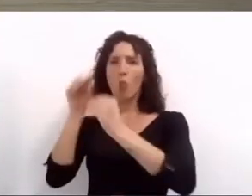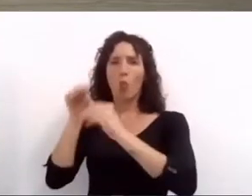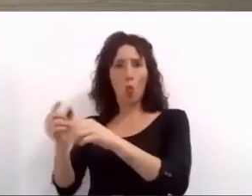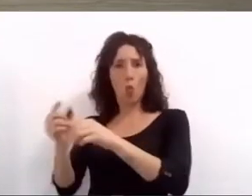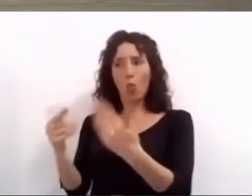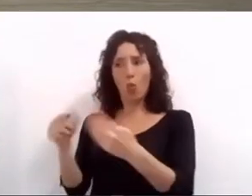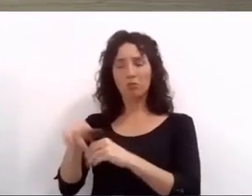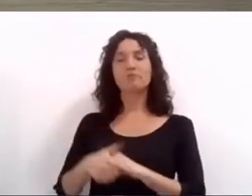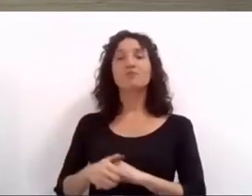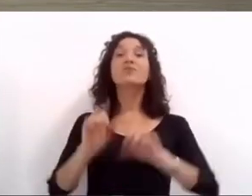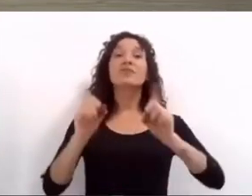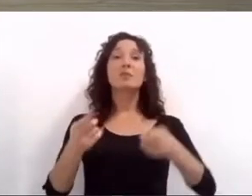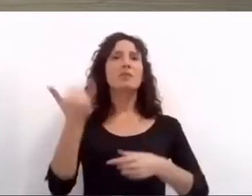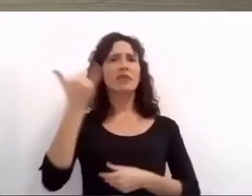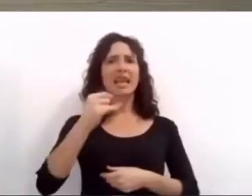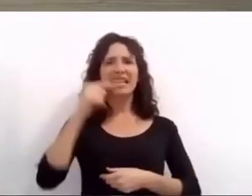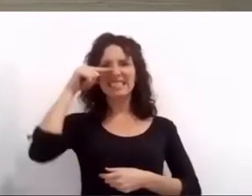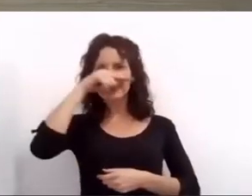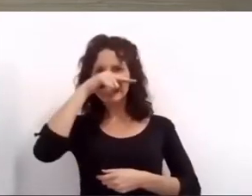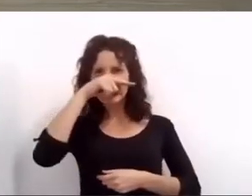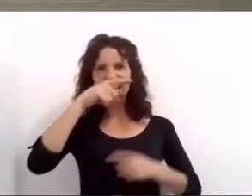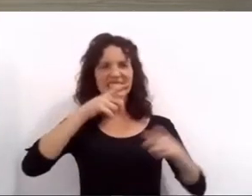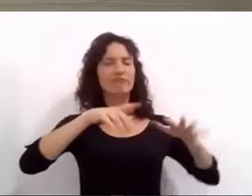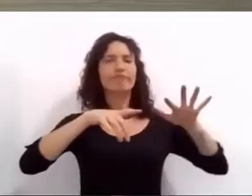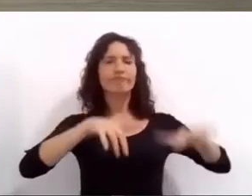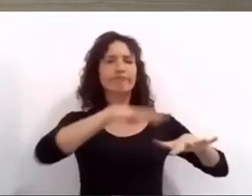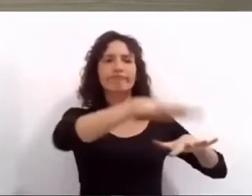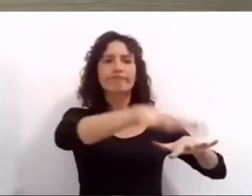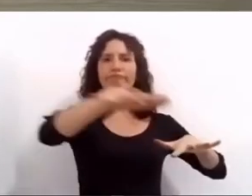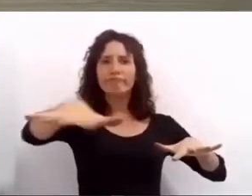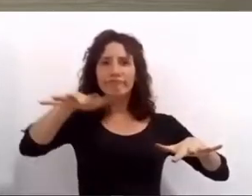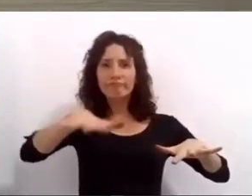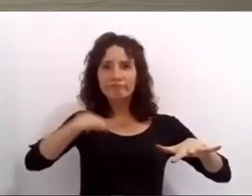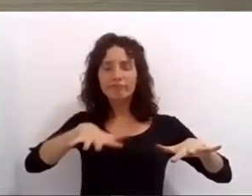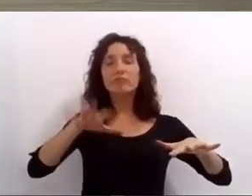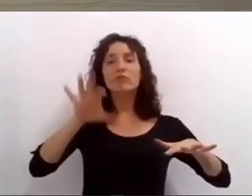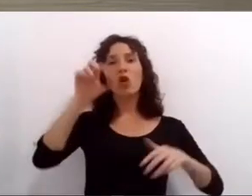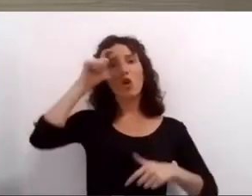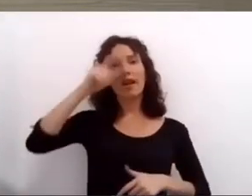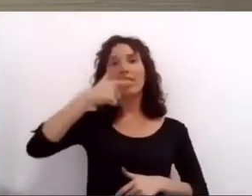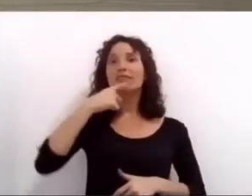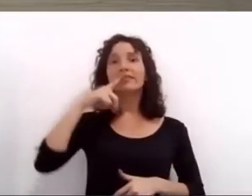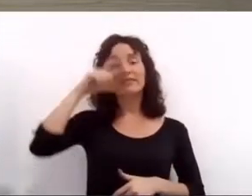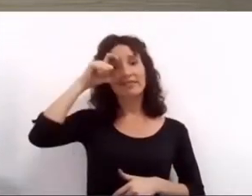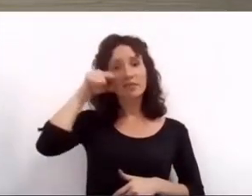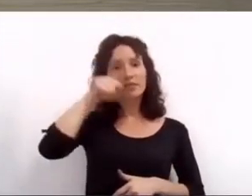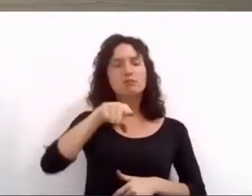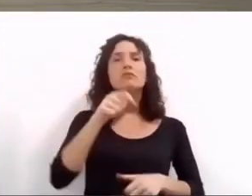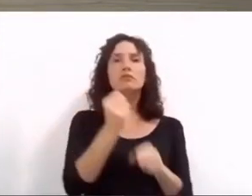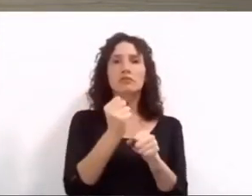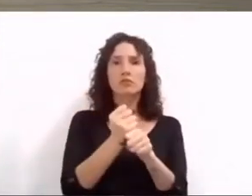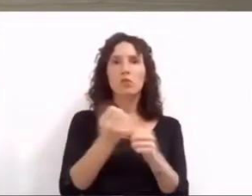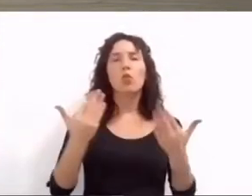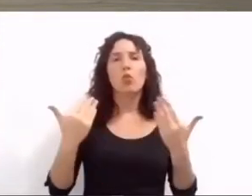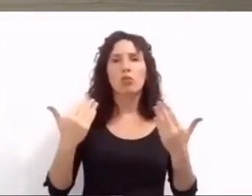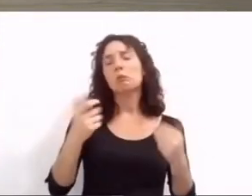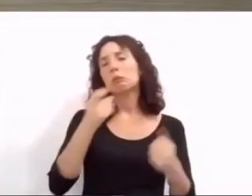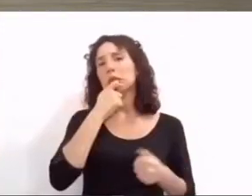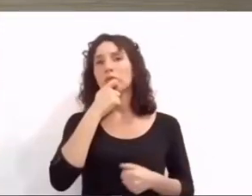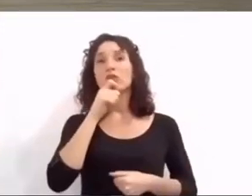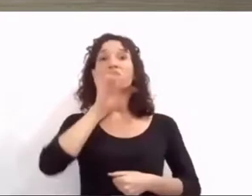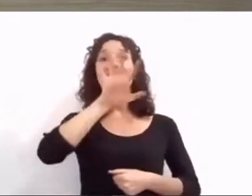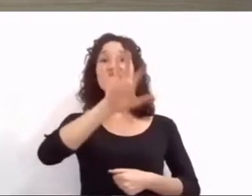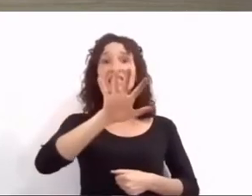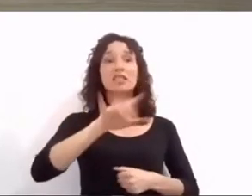actuales queremos repetir la experiencia del nuevo parque huerta oeste incorporar un espacio de 5 hectáreas en comodato